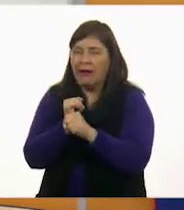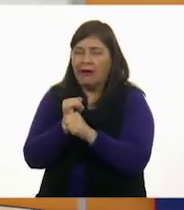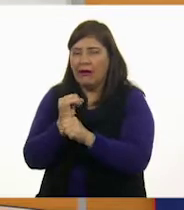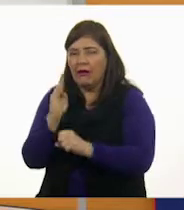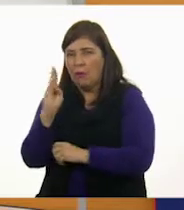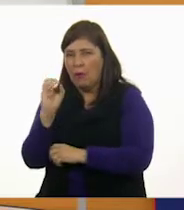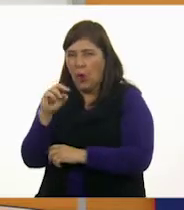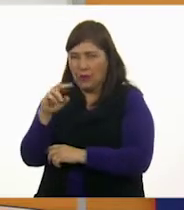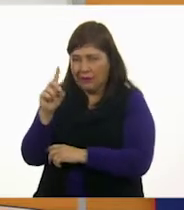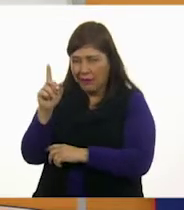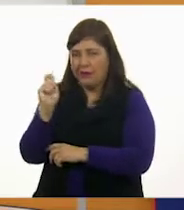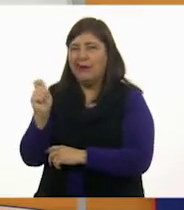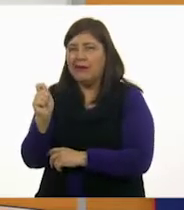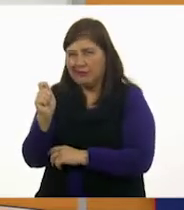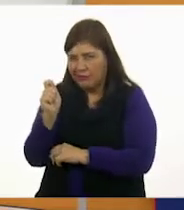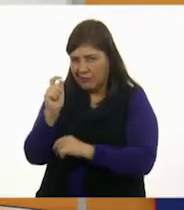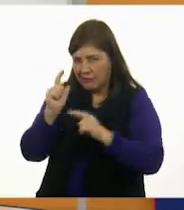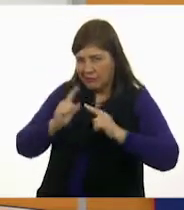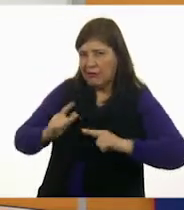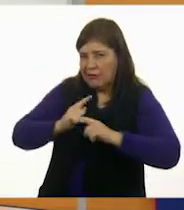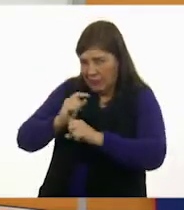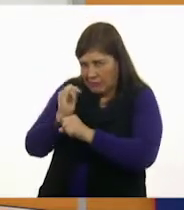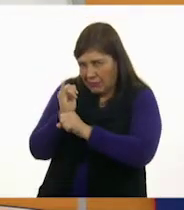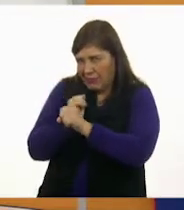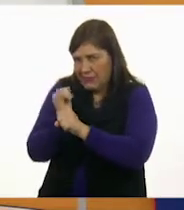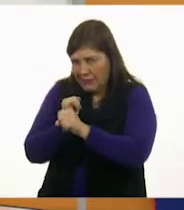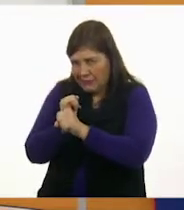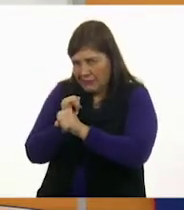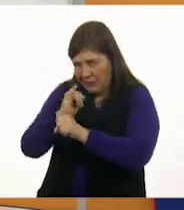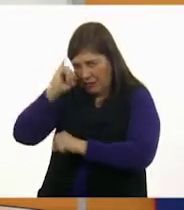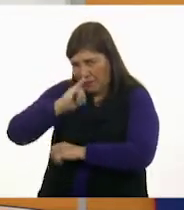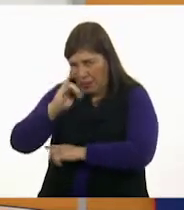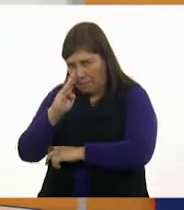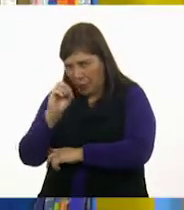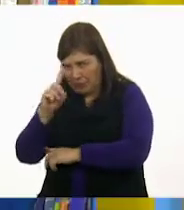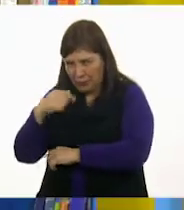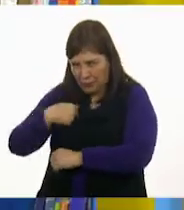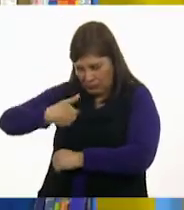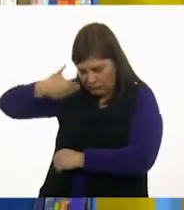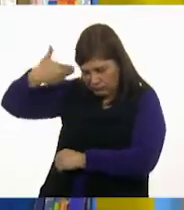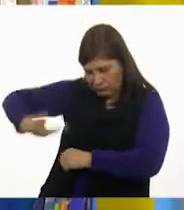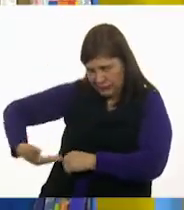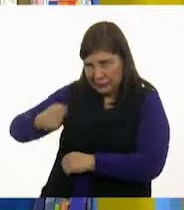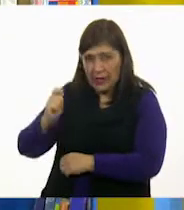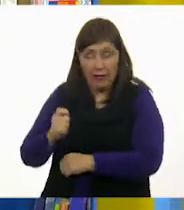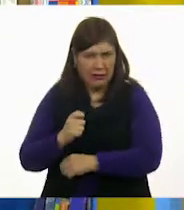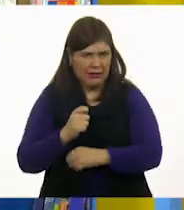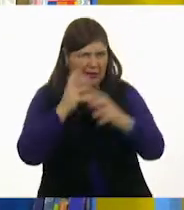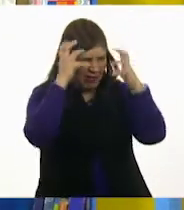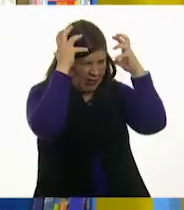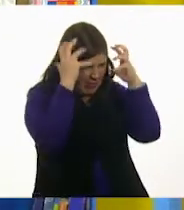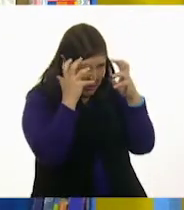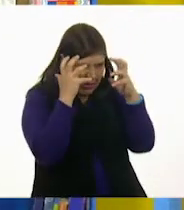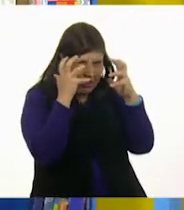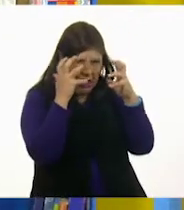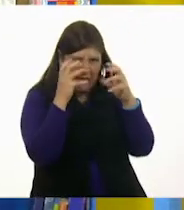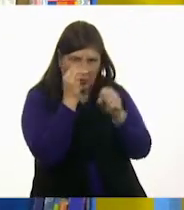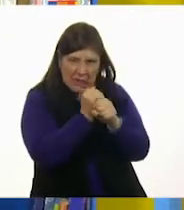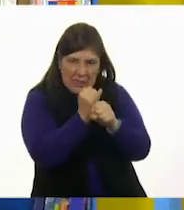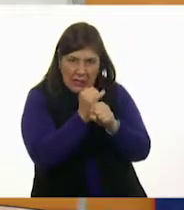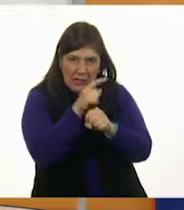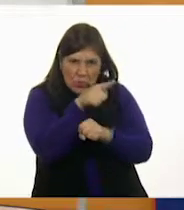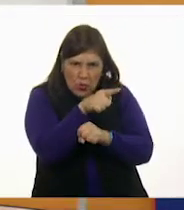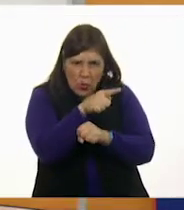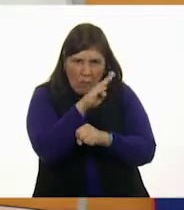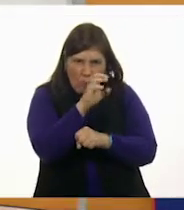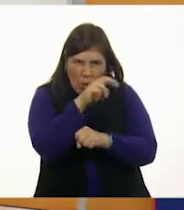Bond. El agente Fefe Bond, o sea yo. Es decir, la peluca que investiga y Fefe Bond son la misma persona?